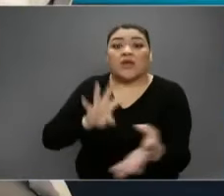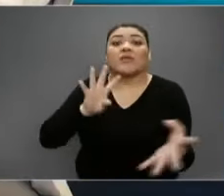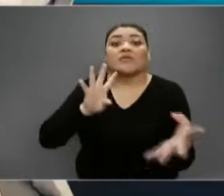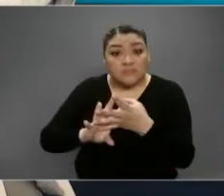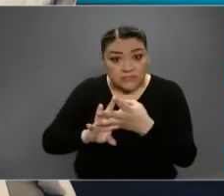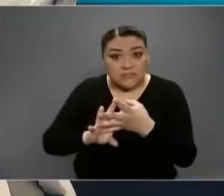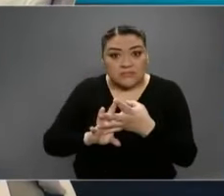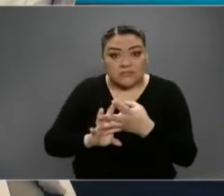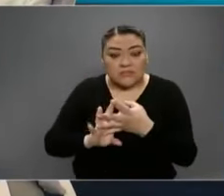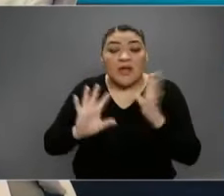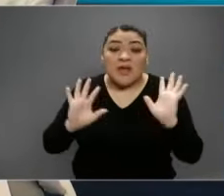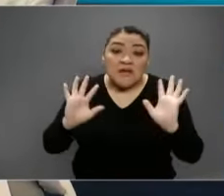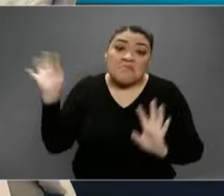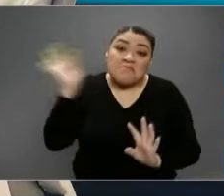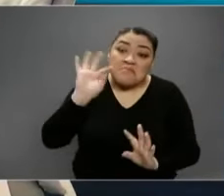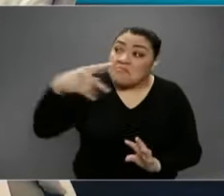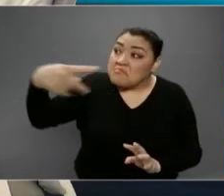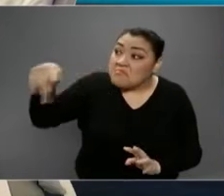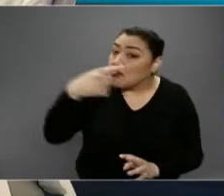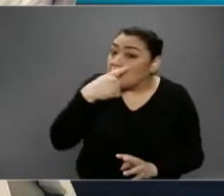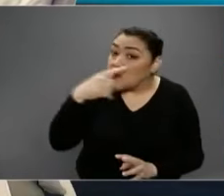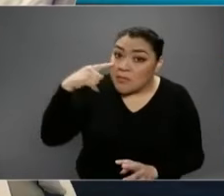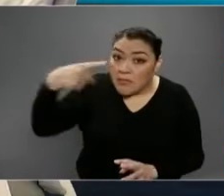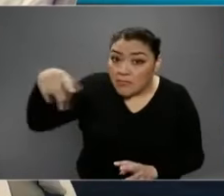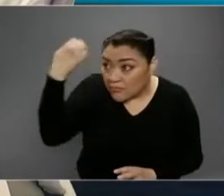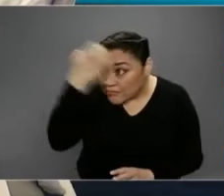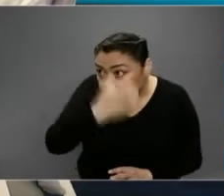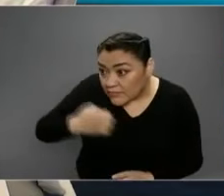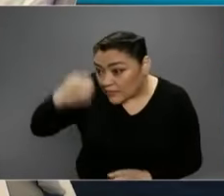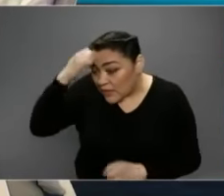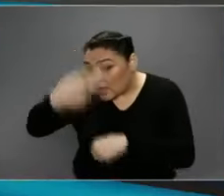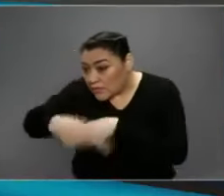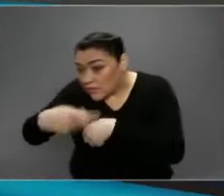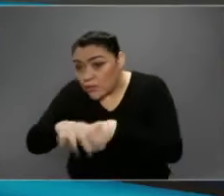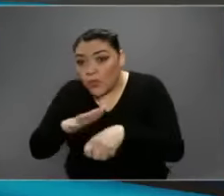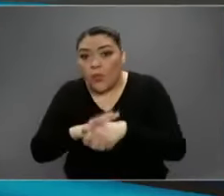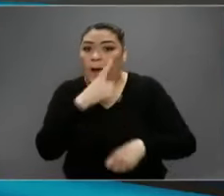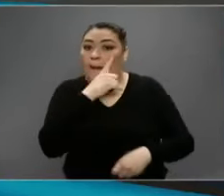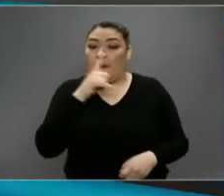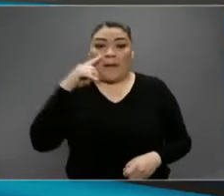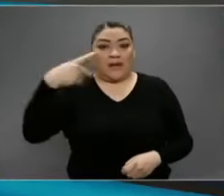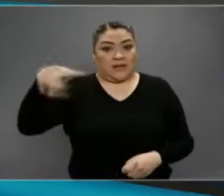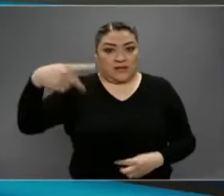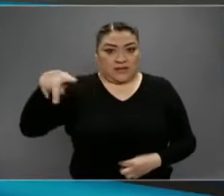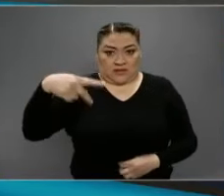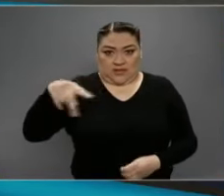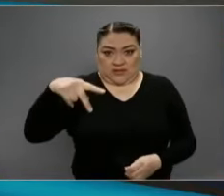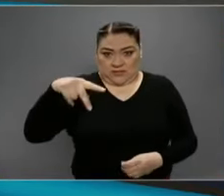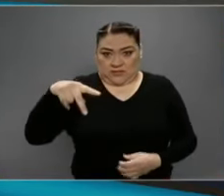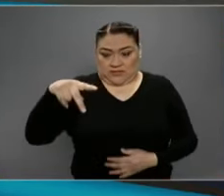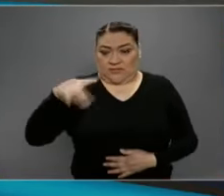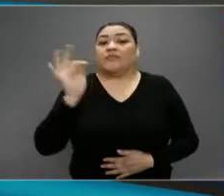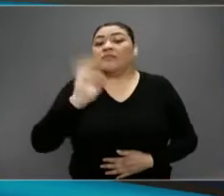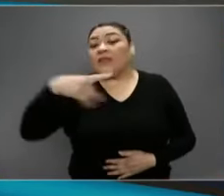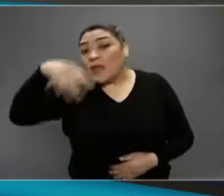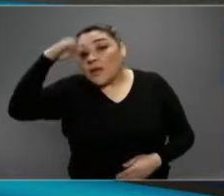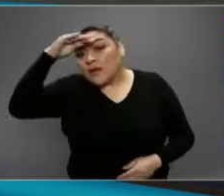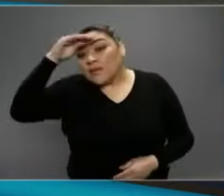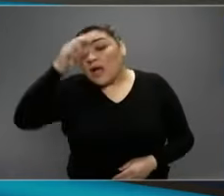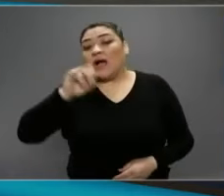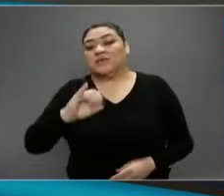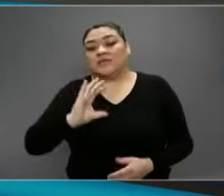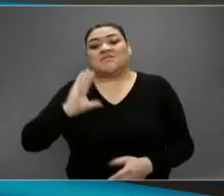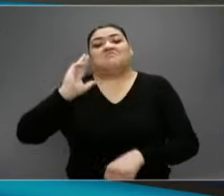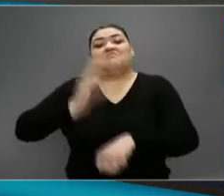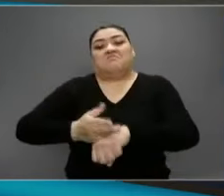Claro, yo creo que ellos evaluaron los riesgos locales que están viendo, la evaluación que ellos han hecho y consideran esa